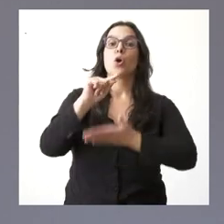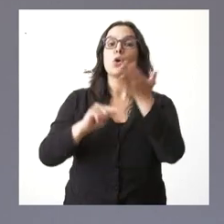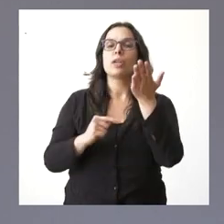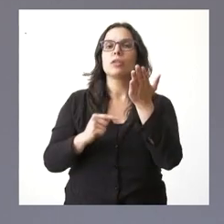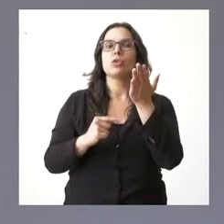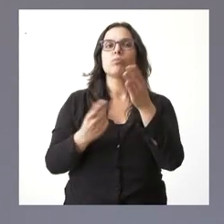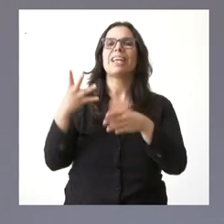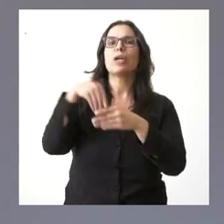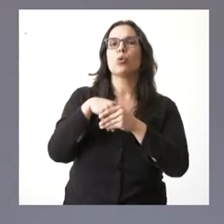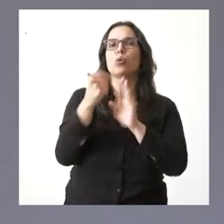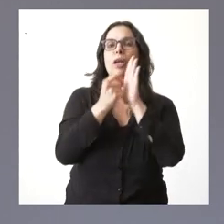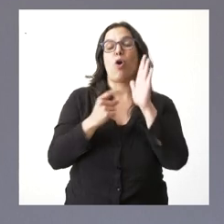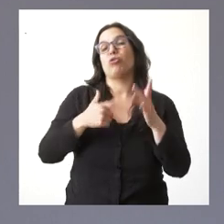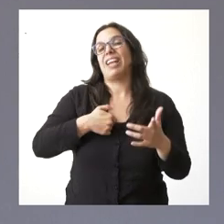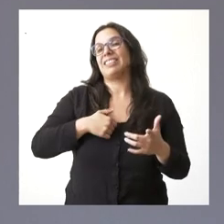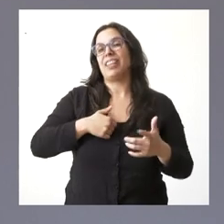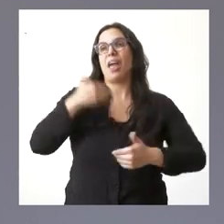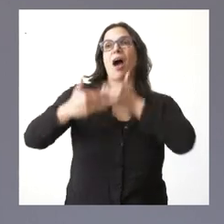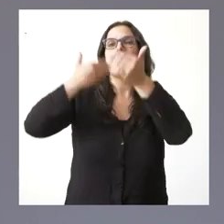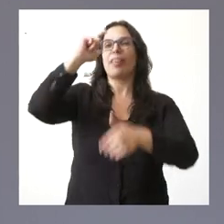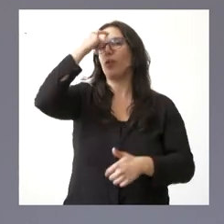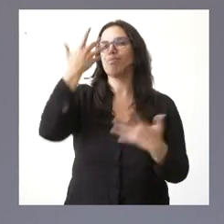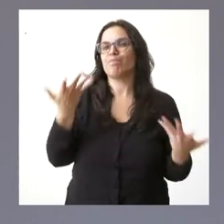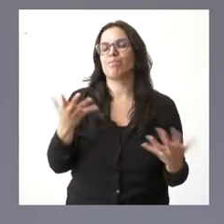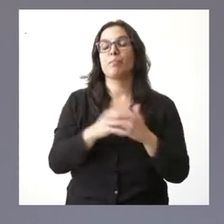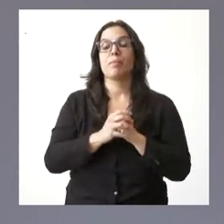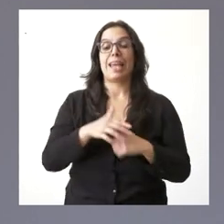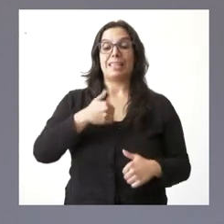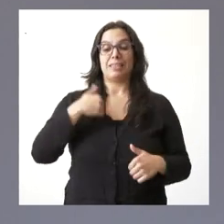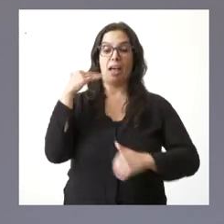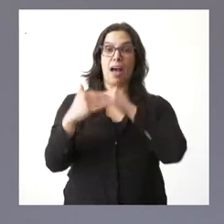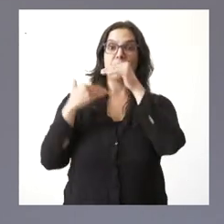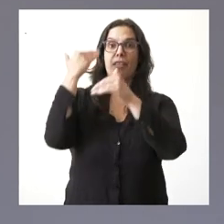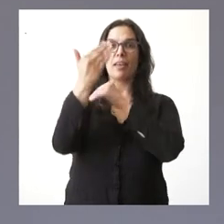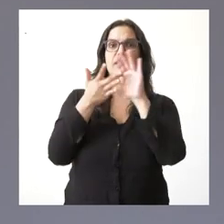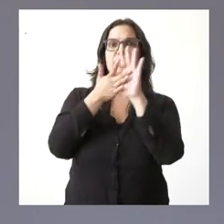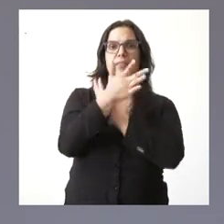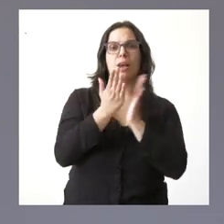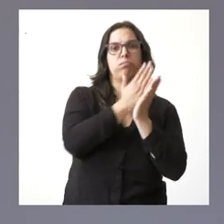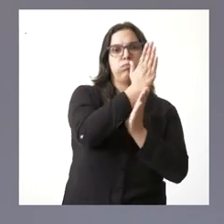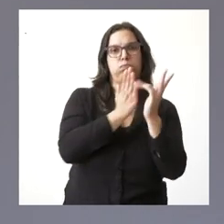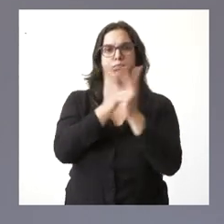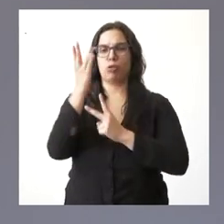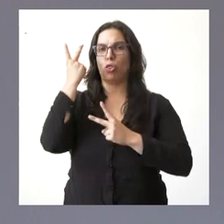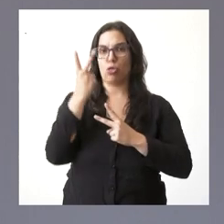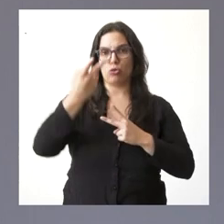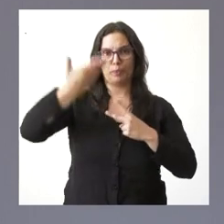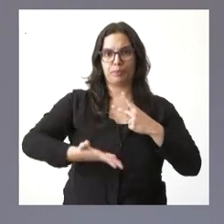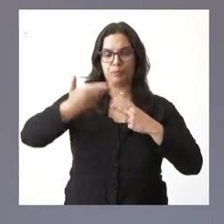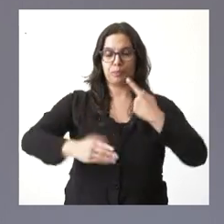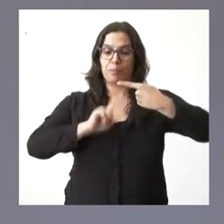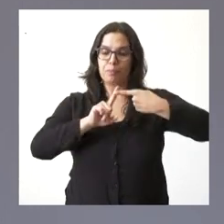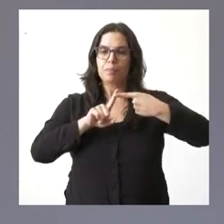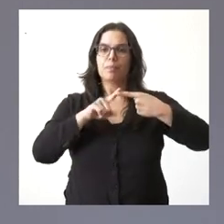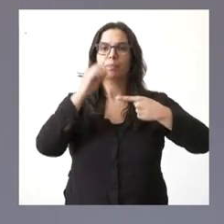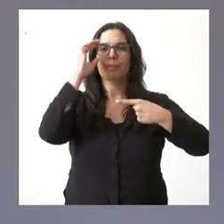qué es la teleasistencia avanzada? La teleasistencia avanzada consta de dos partes fundamentales. Por un lado,